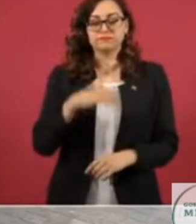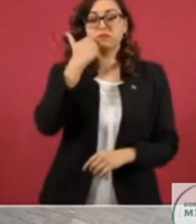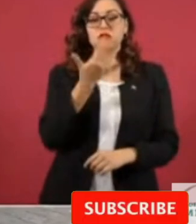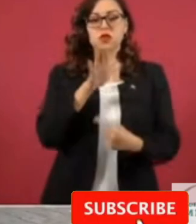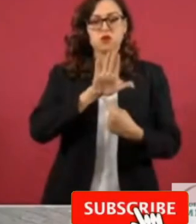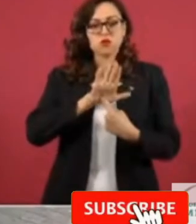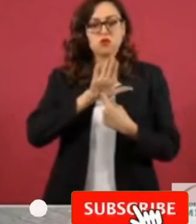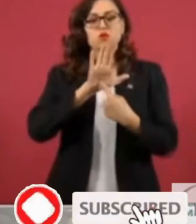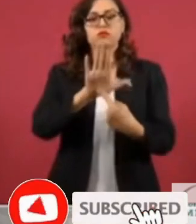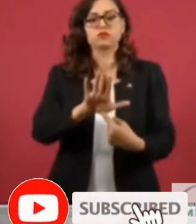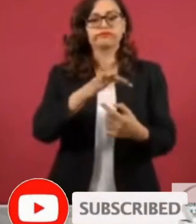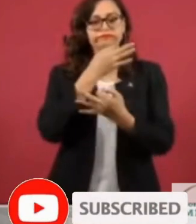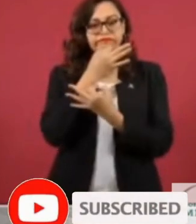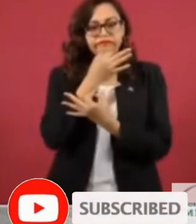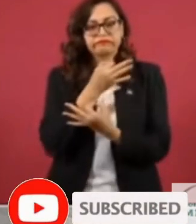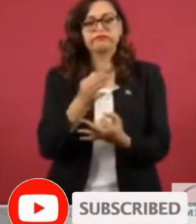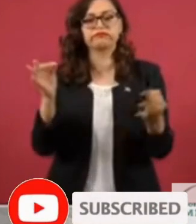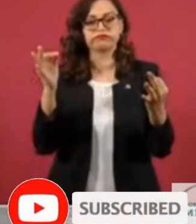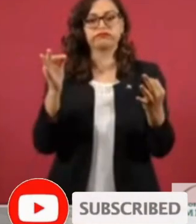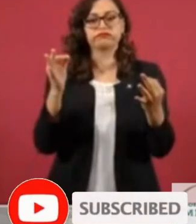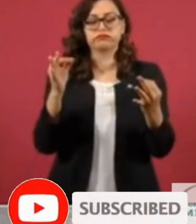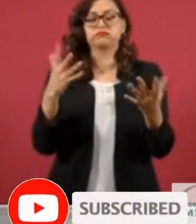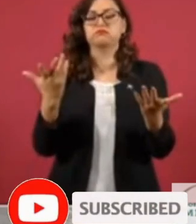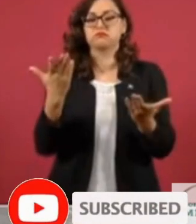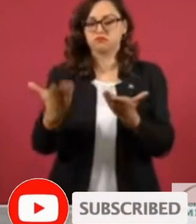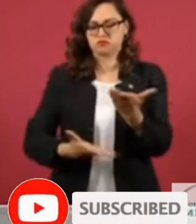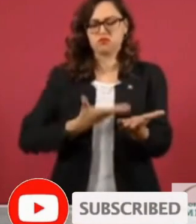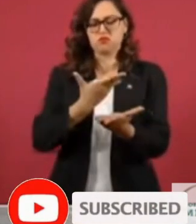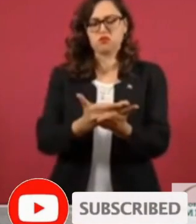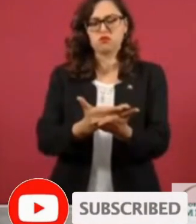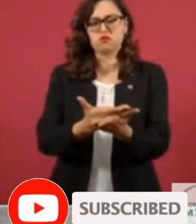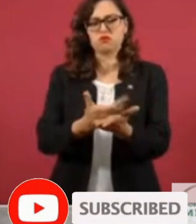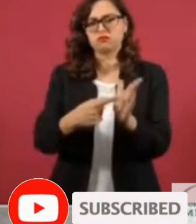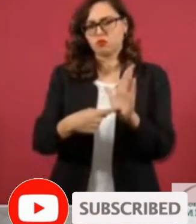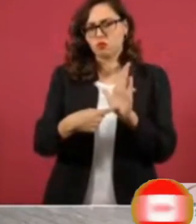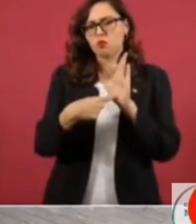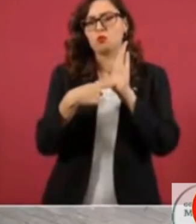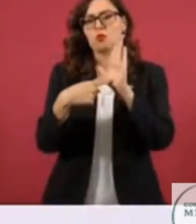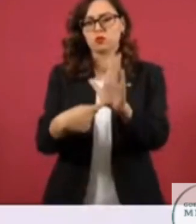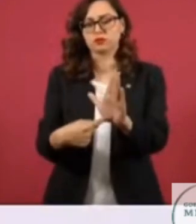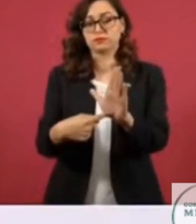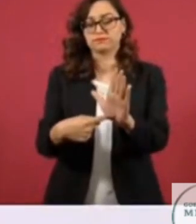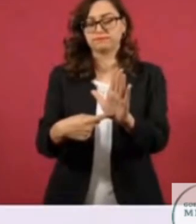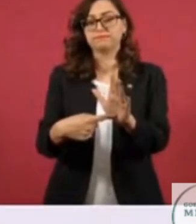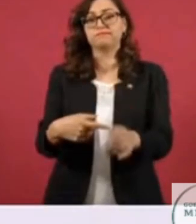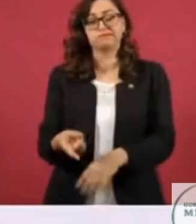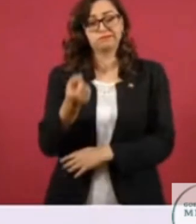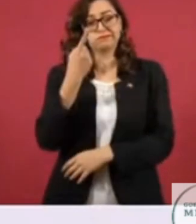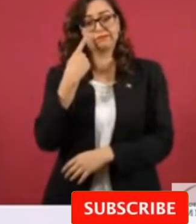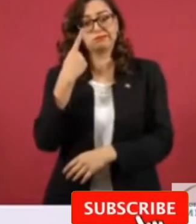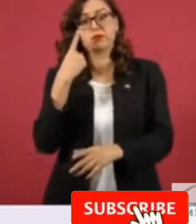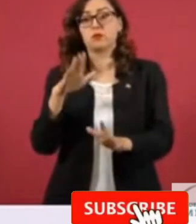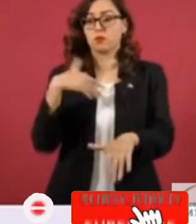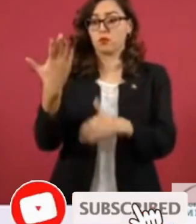propuesta que en días próximos Marcelo Ebrard, secretario de